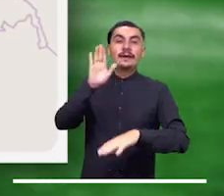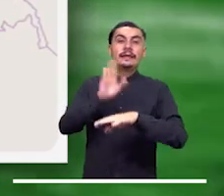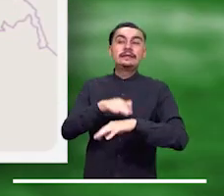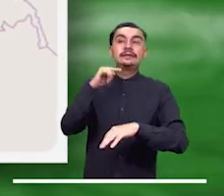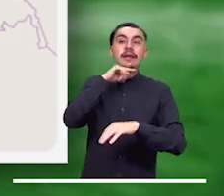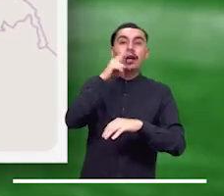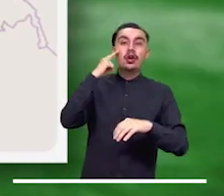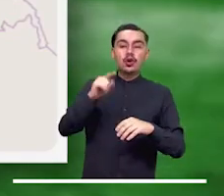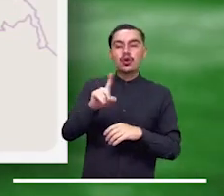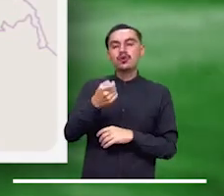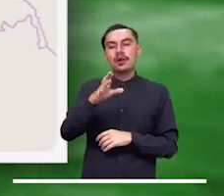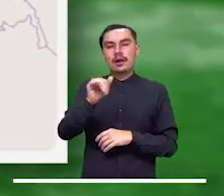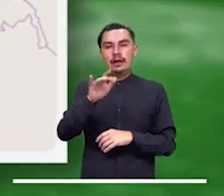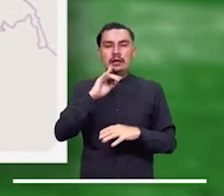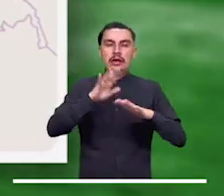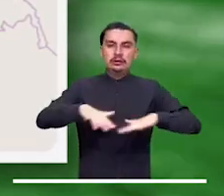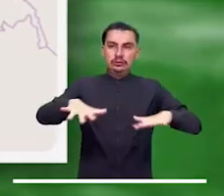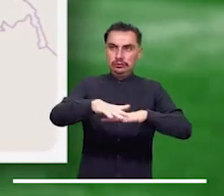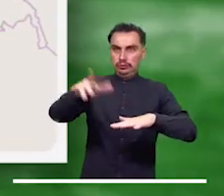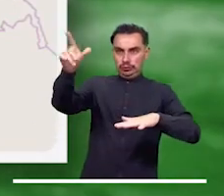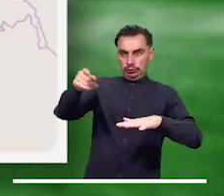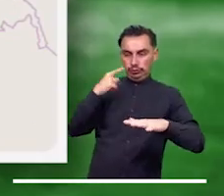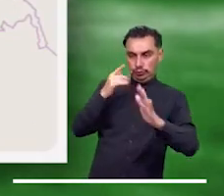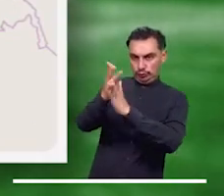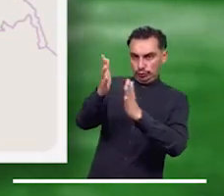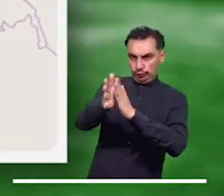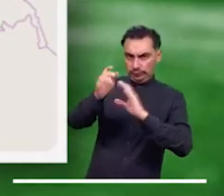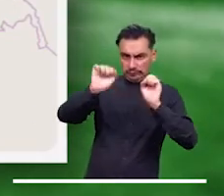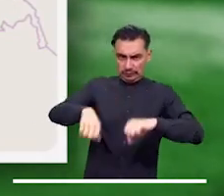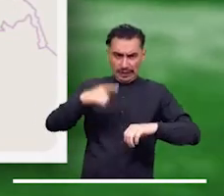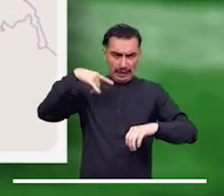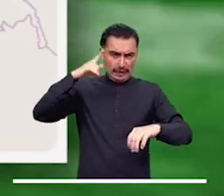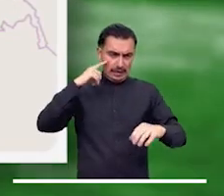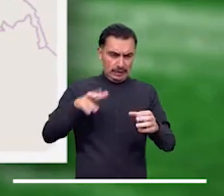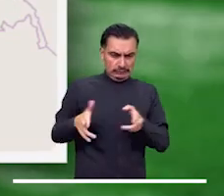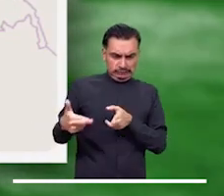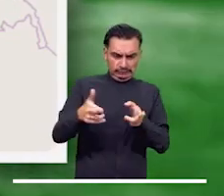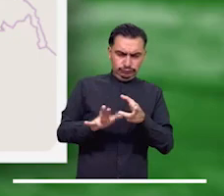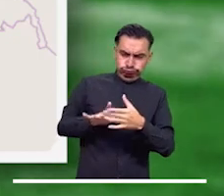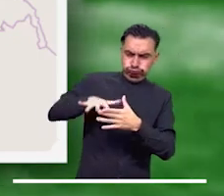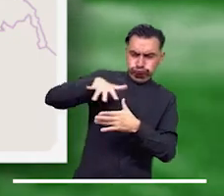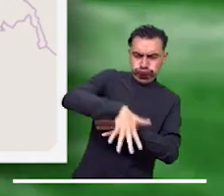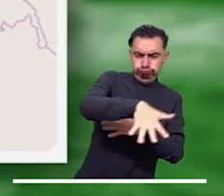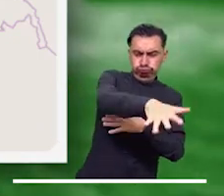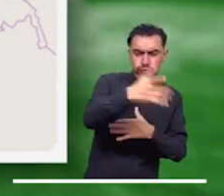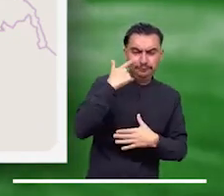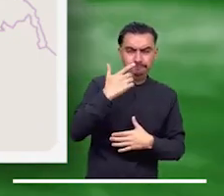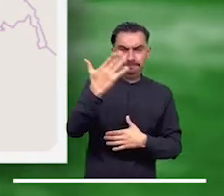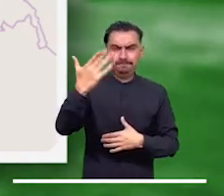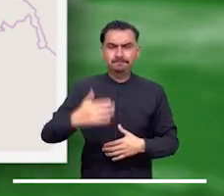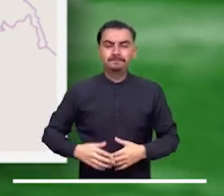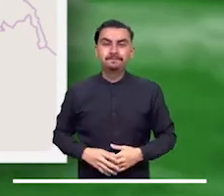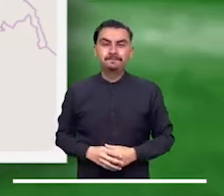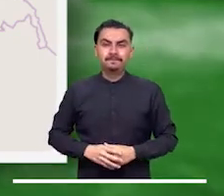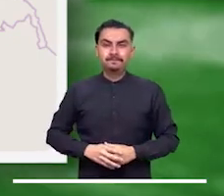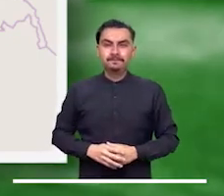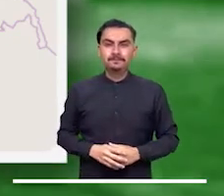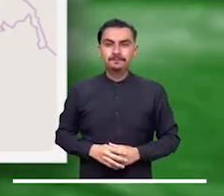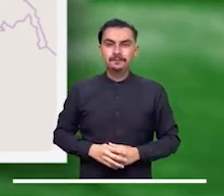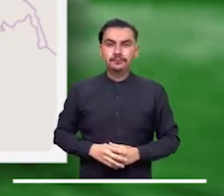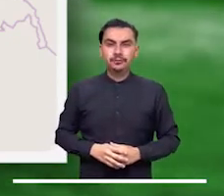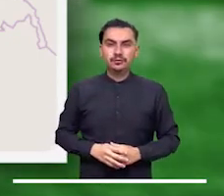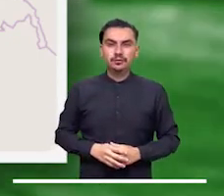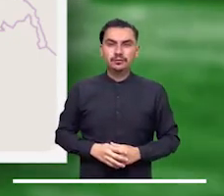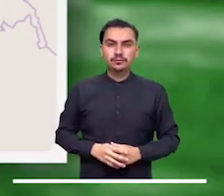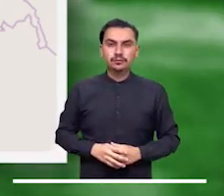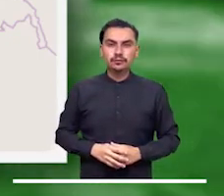Activamos la máxima precaución en San Jacinto del Cauca-Bolívar por la persistencia del trasvase del caudal hacia el Bajo